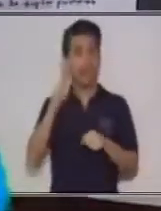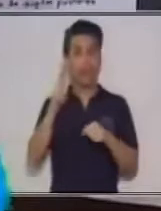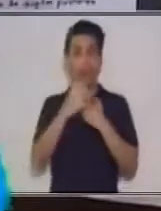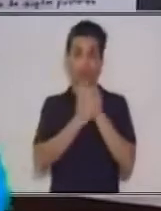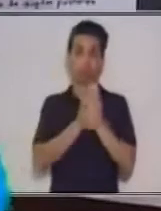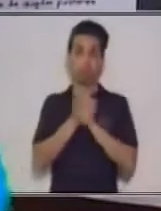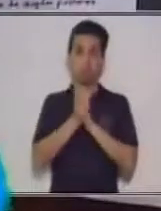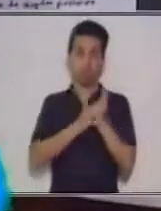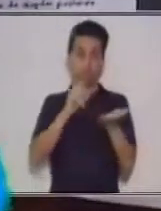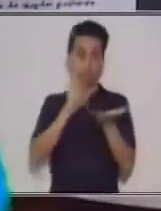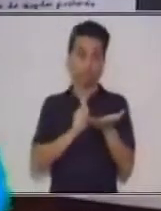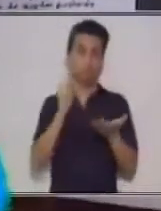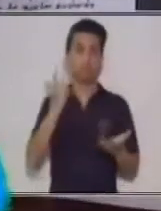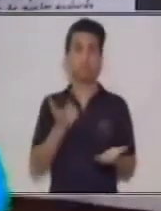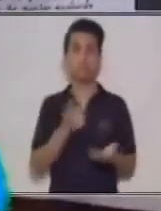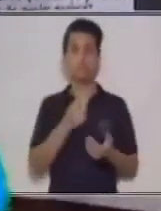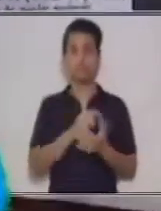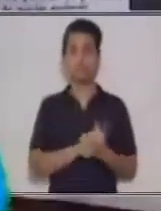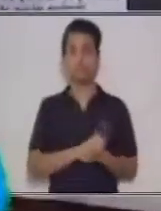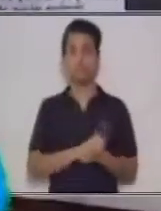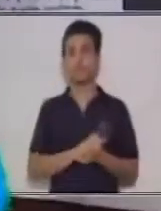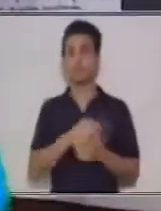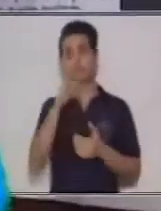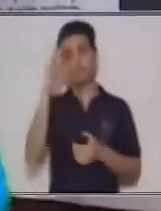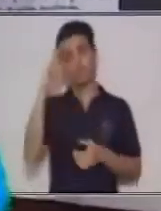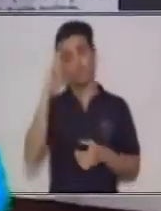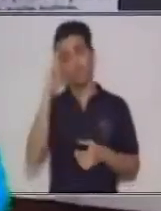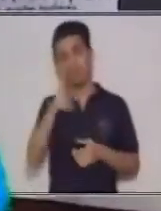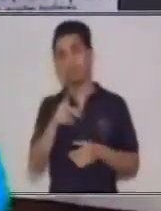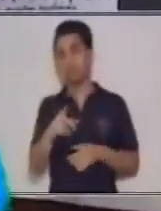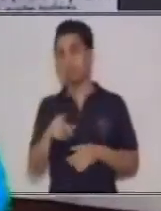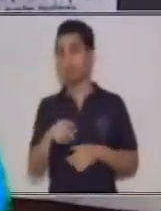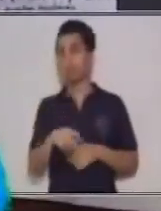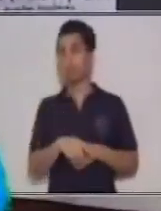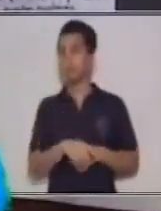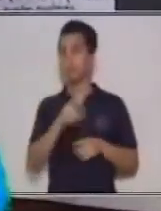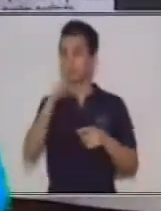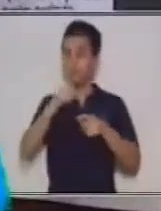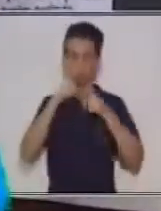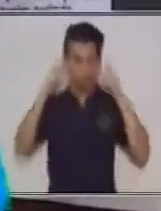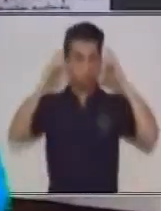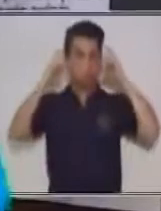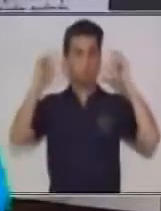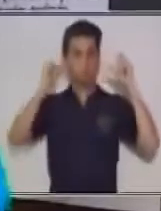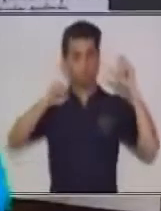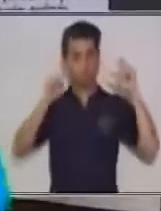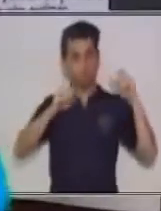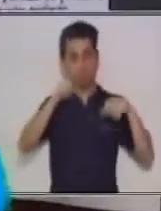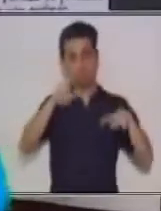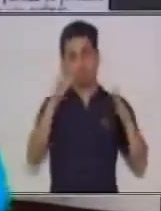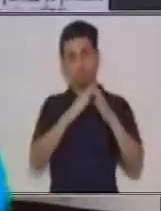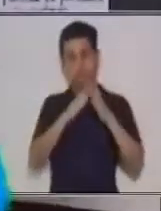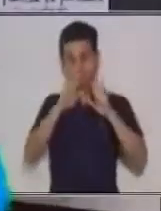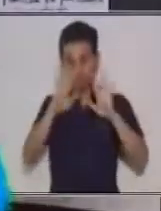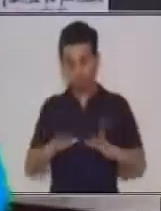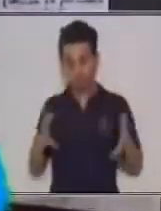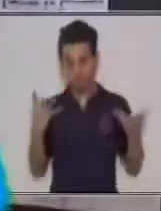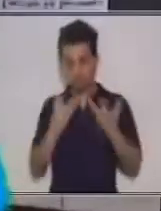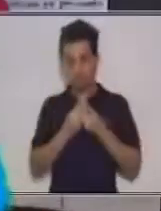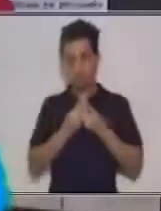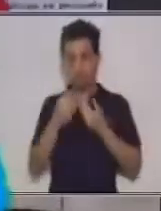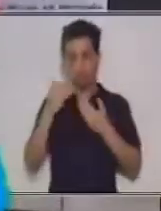para poder desinfectarte los mismos. Y recuerde también, use su mascarilla, quédese en casa porque juntos